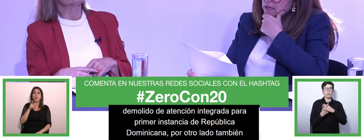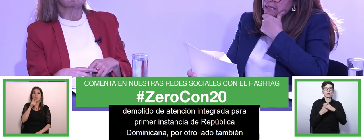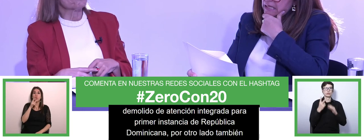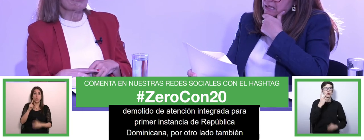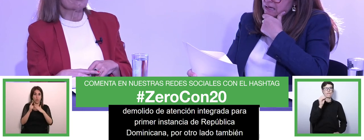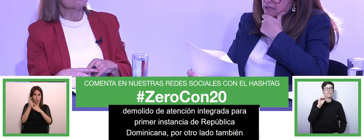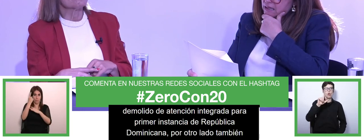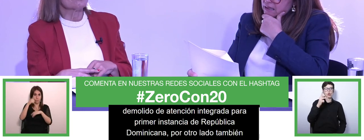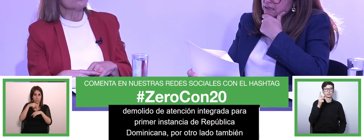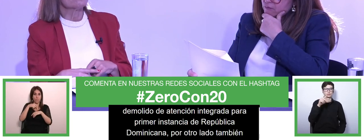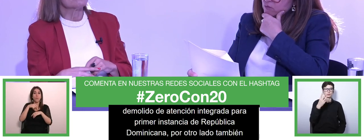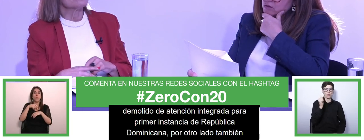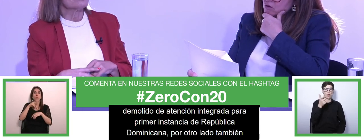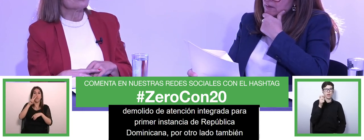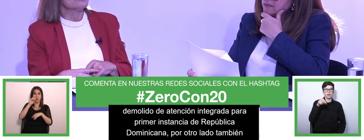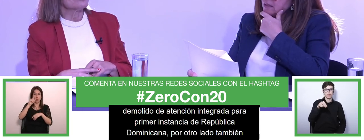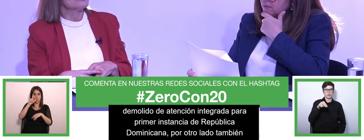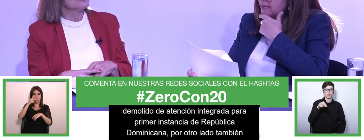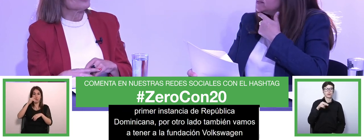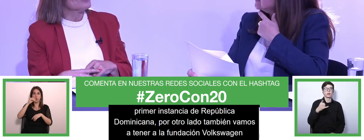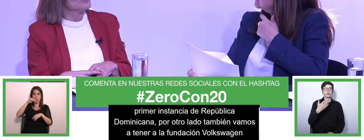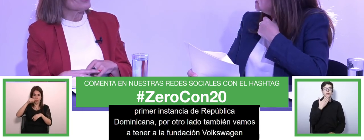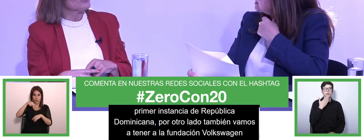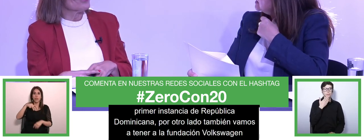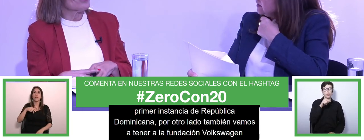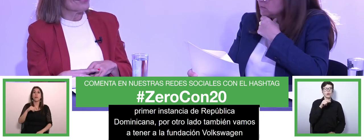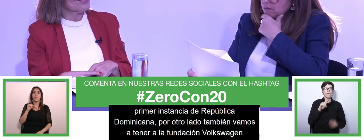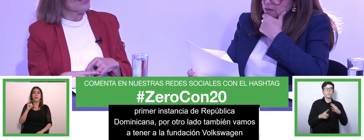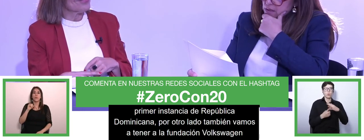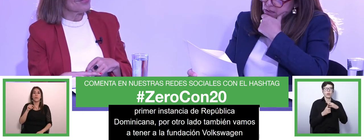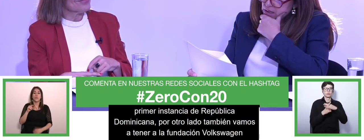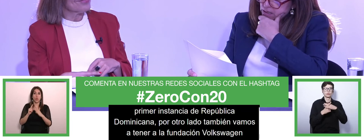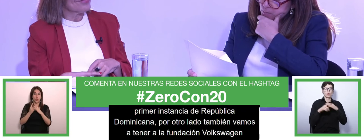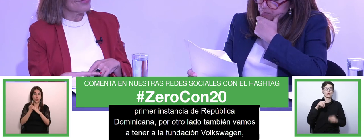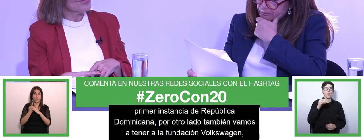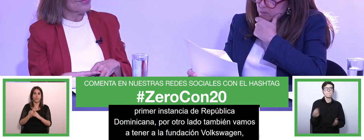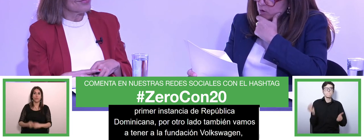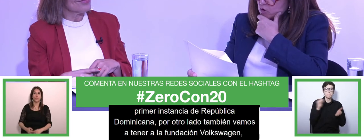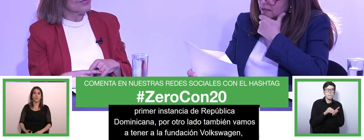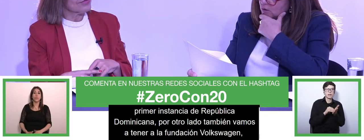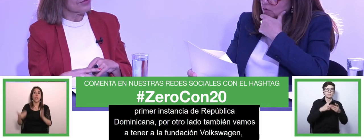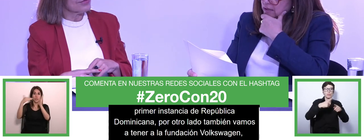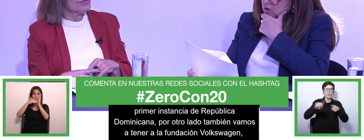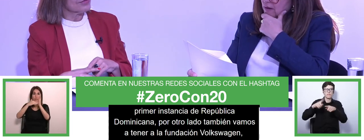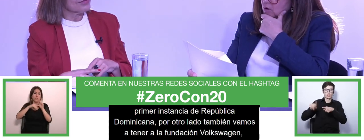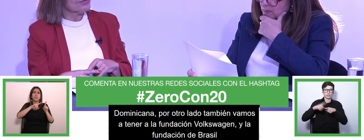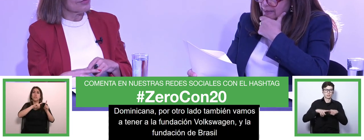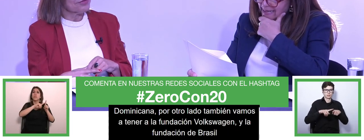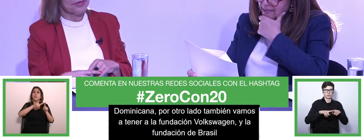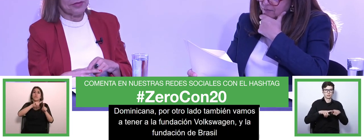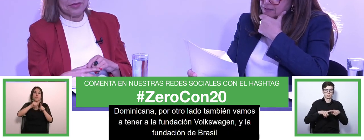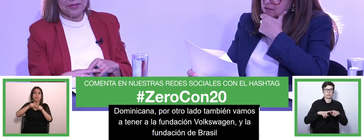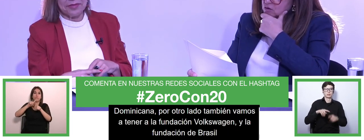y a la fundación Mais Diferencias de Brasil por otro lado nos va a